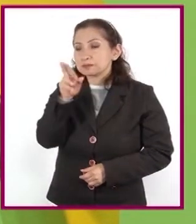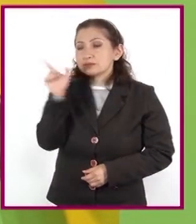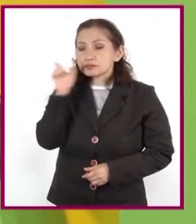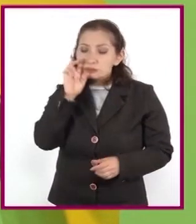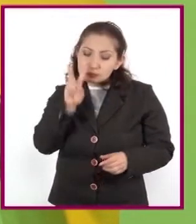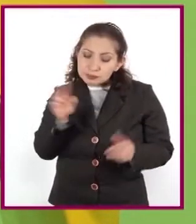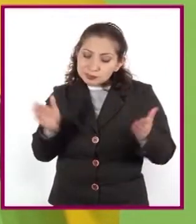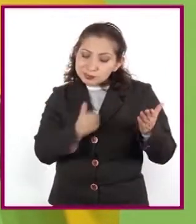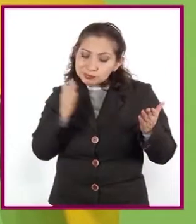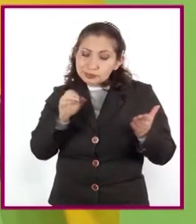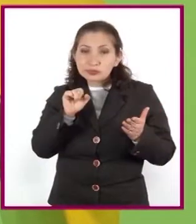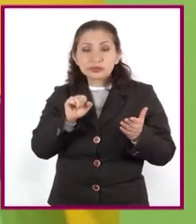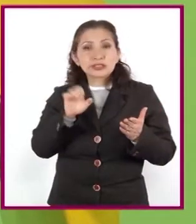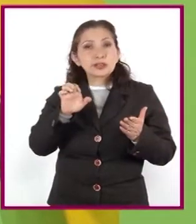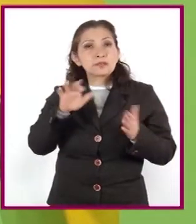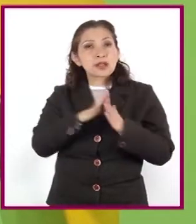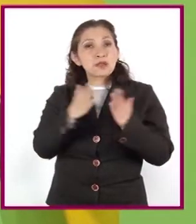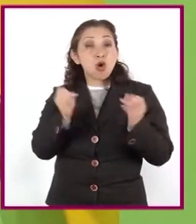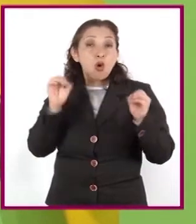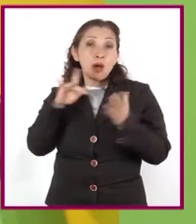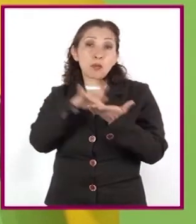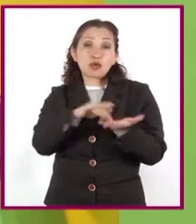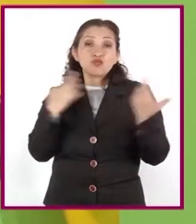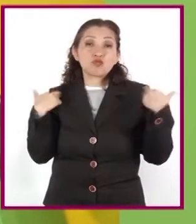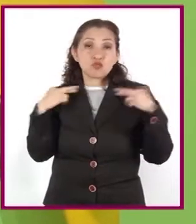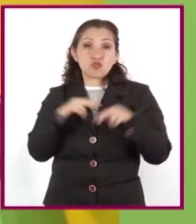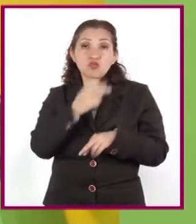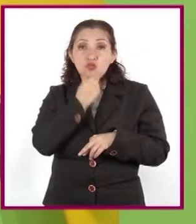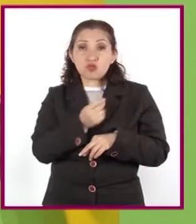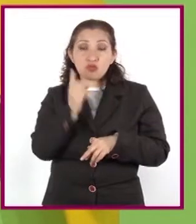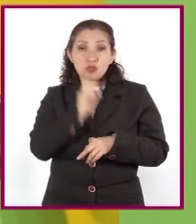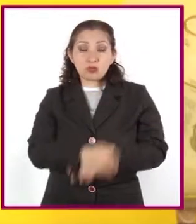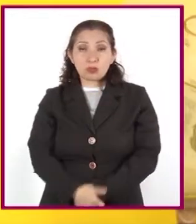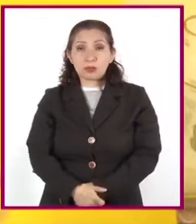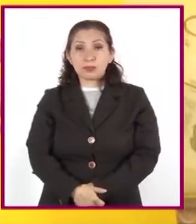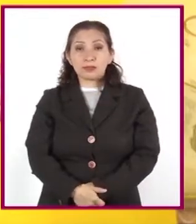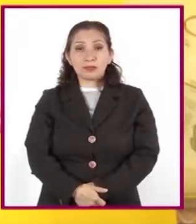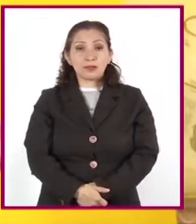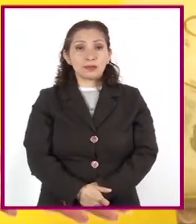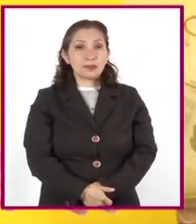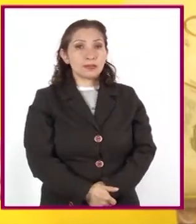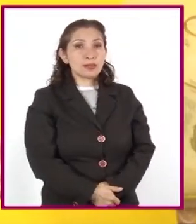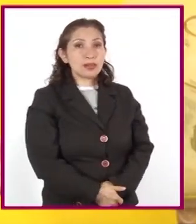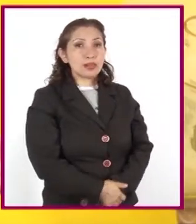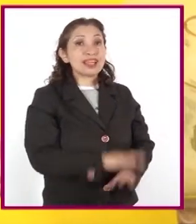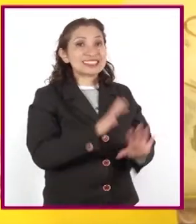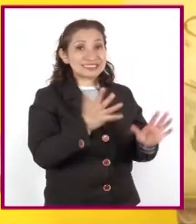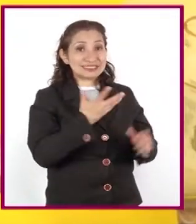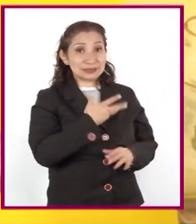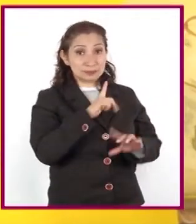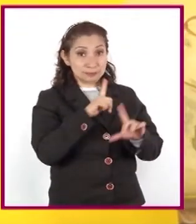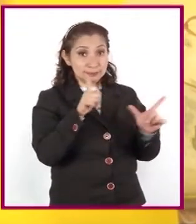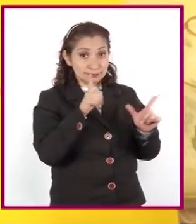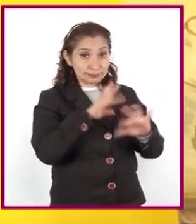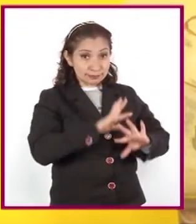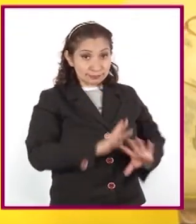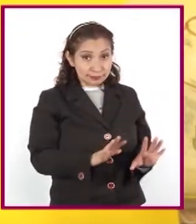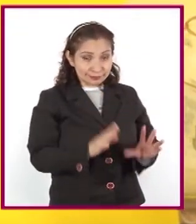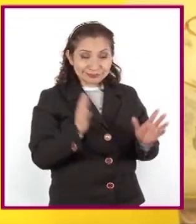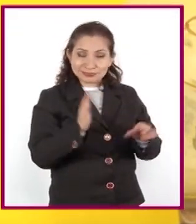revisar su libro de texto o con apoyo de sus maestras y maestros. ¿Ya tienen todo listo?